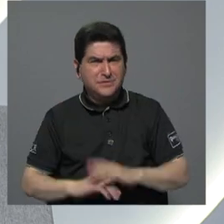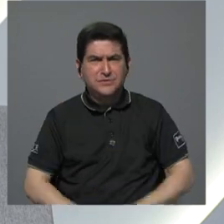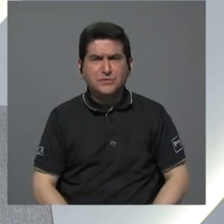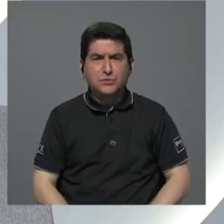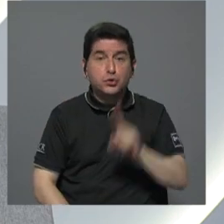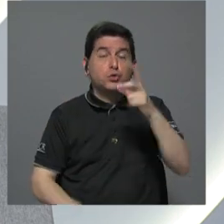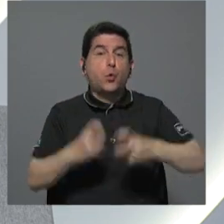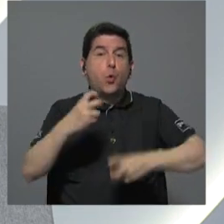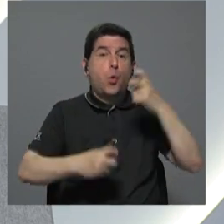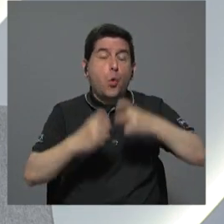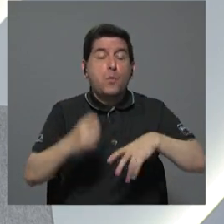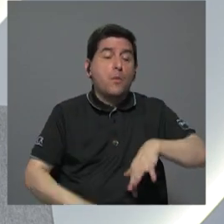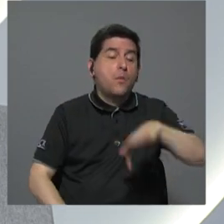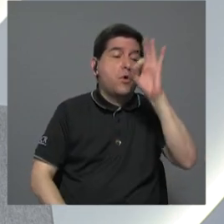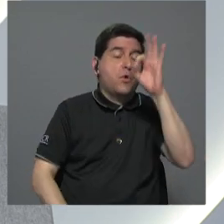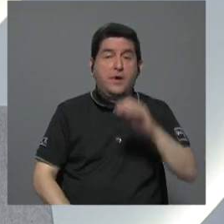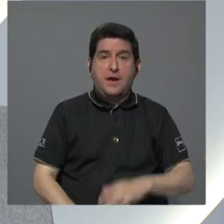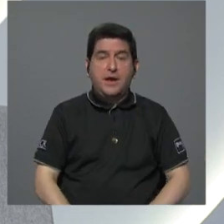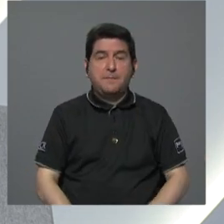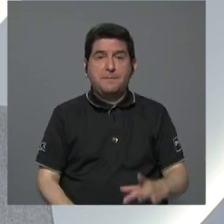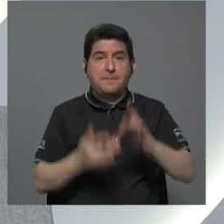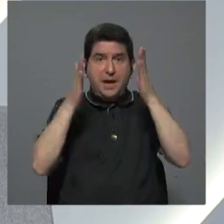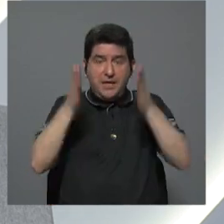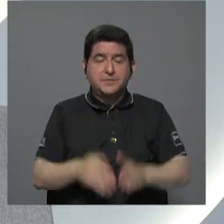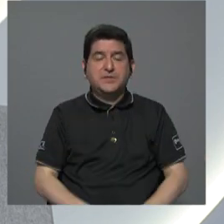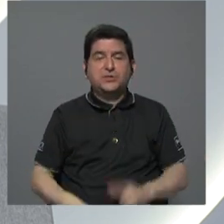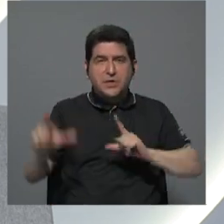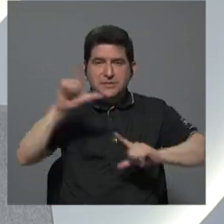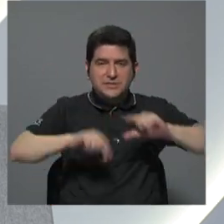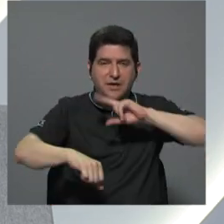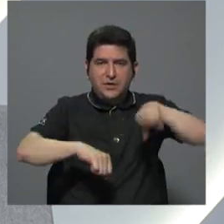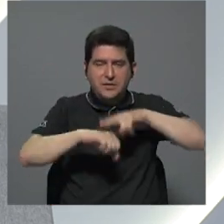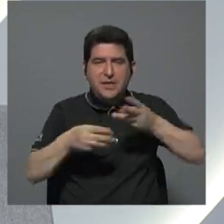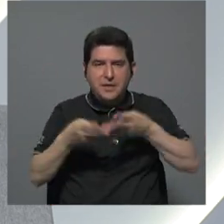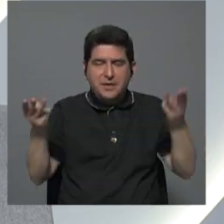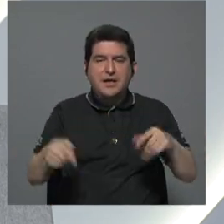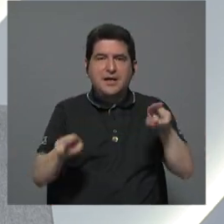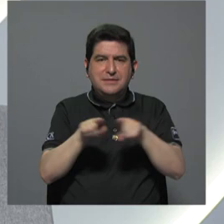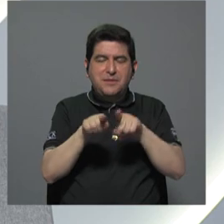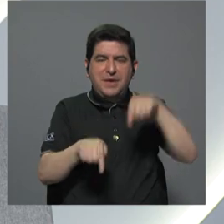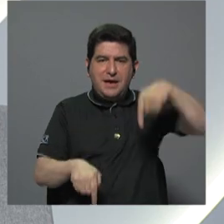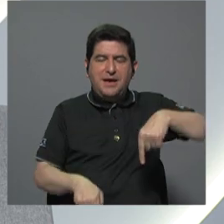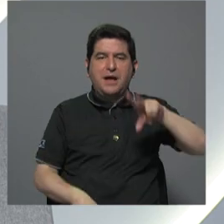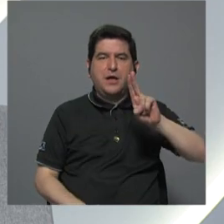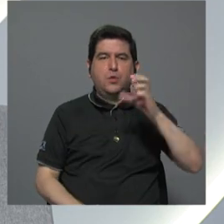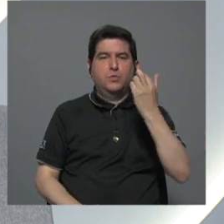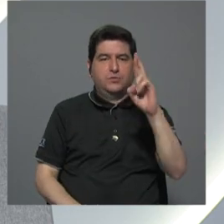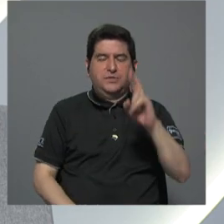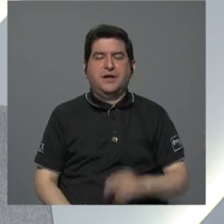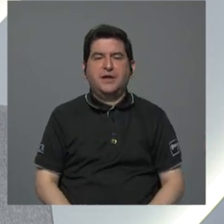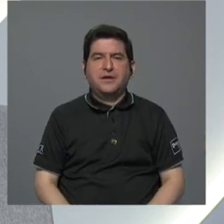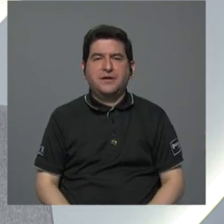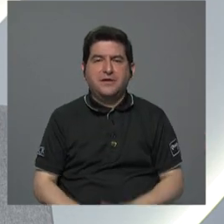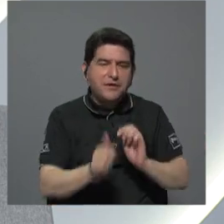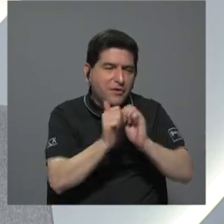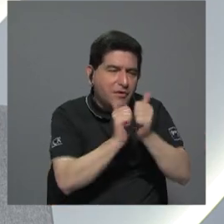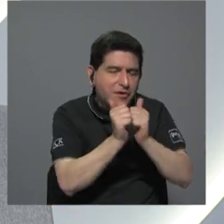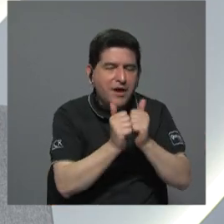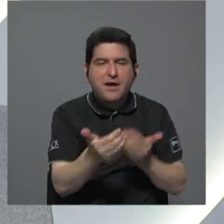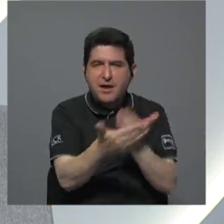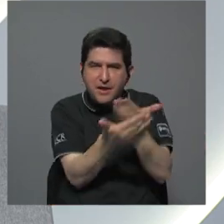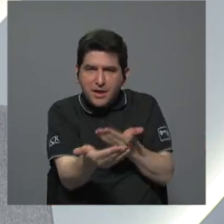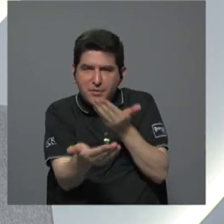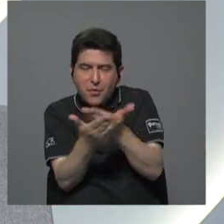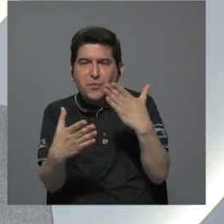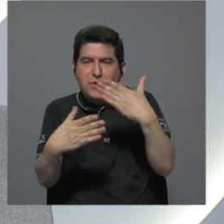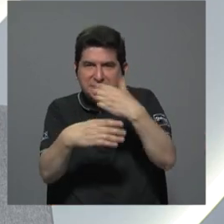uno de los problemas que han encontrado tanto especialistas de la NAME como aquí en la Universidad de Costa Rica es que el concurso y los carteles